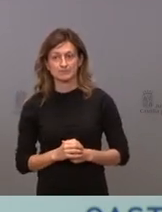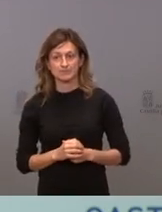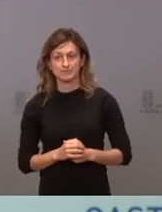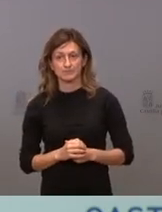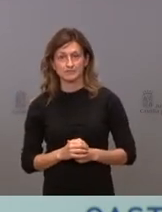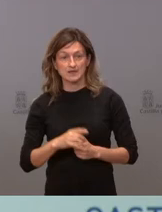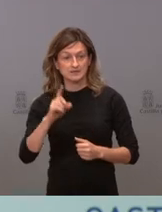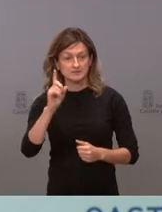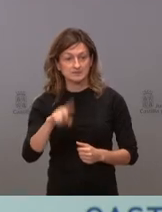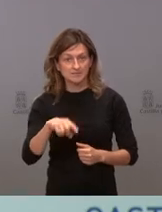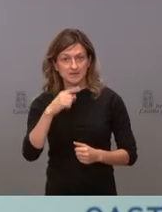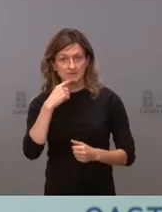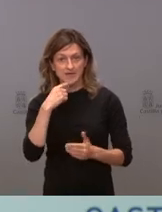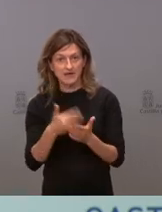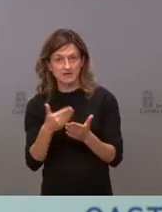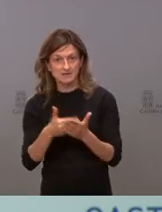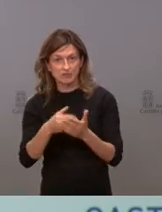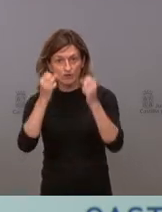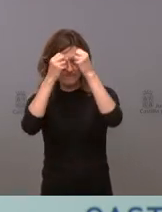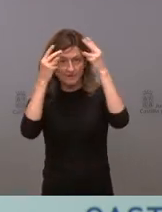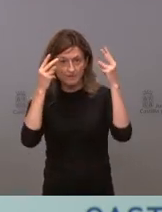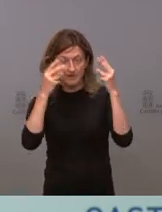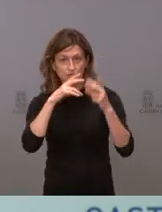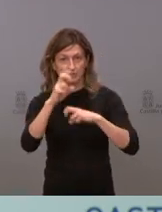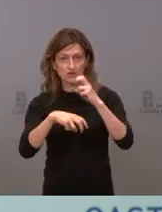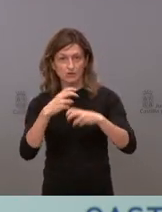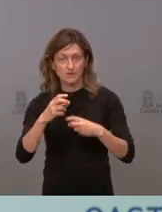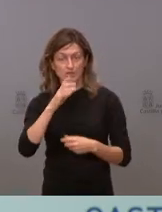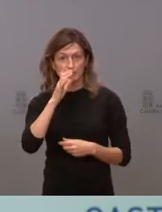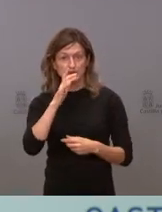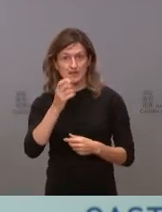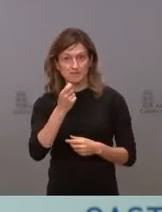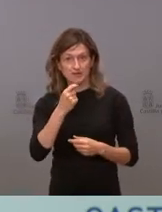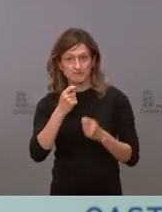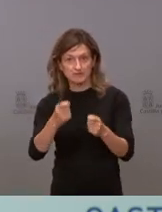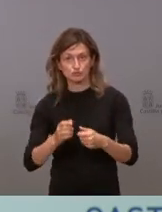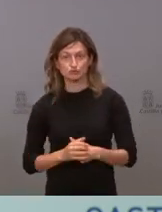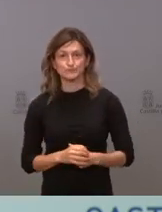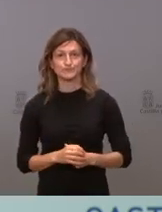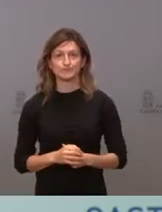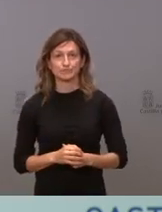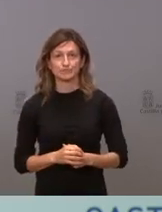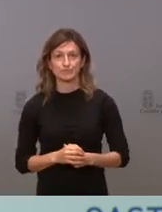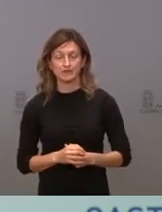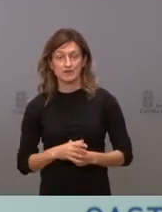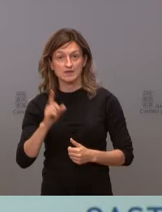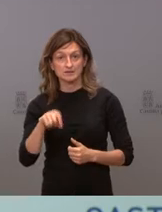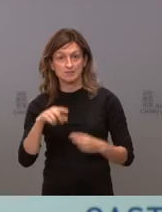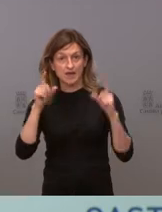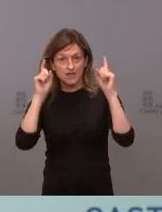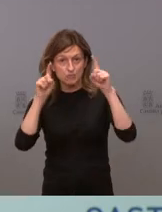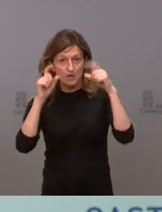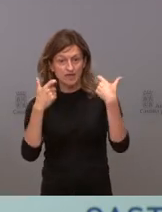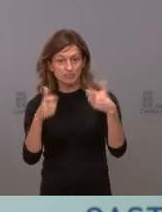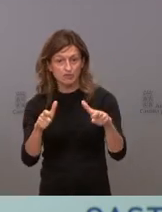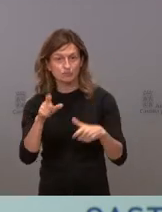Hemos regulado la acreditación de enfermeros para la dispensación de medicamentos. En el campo de la educación también